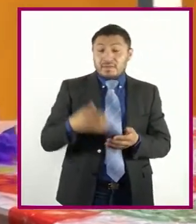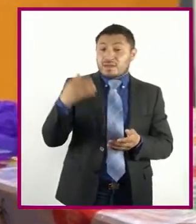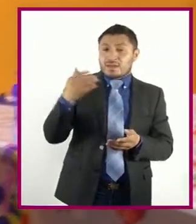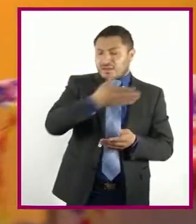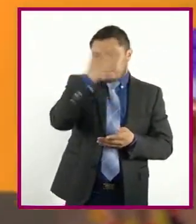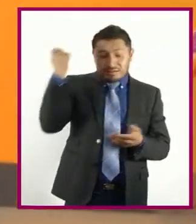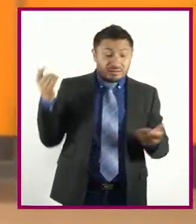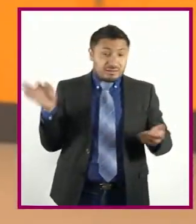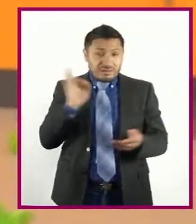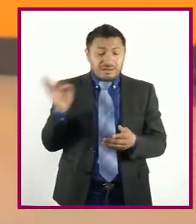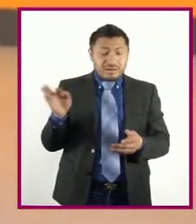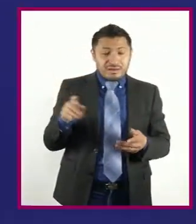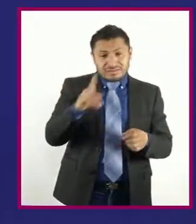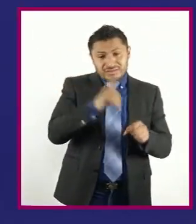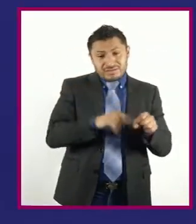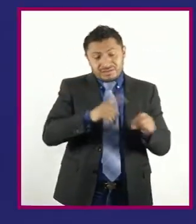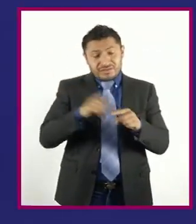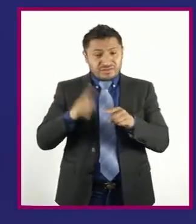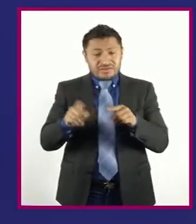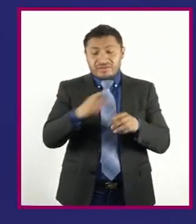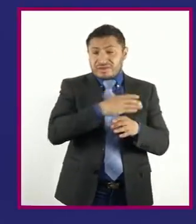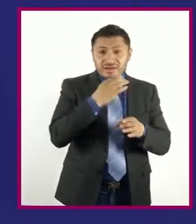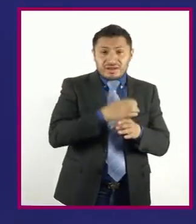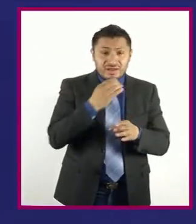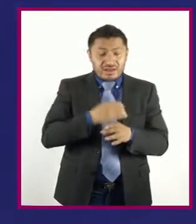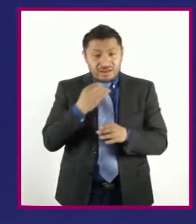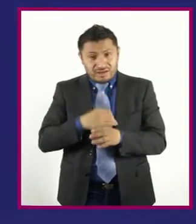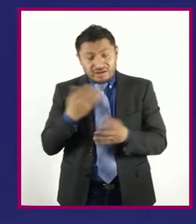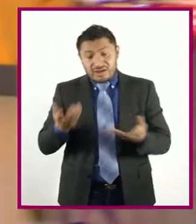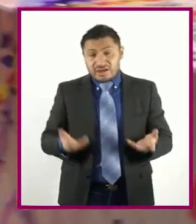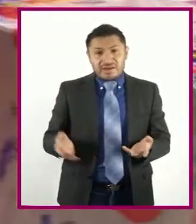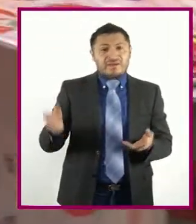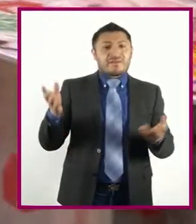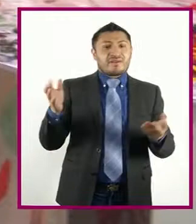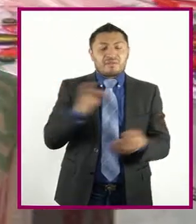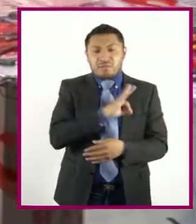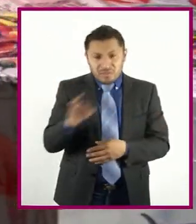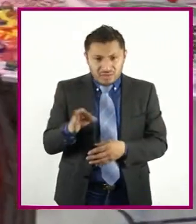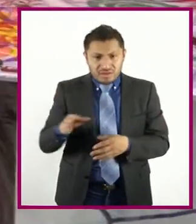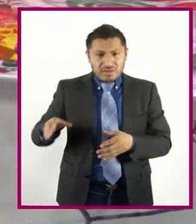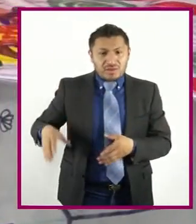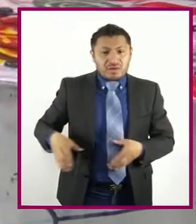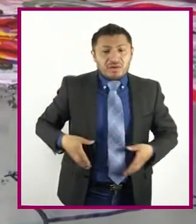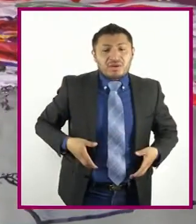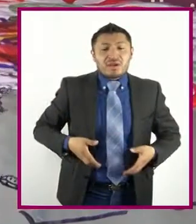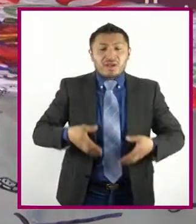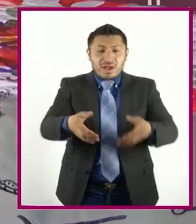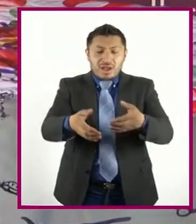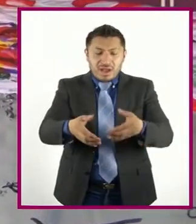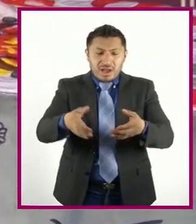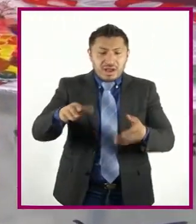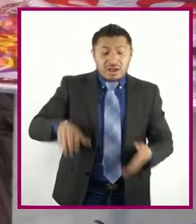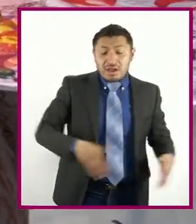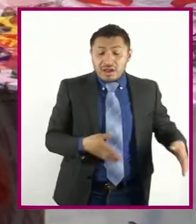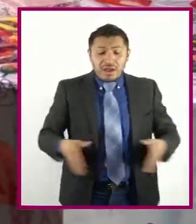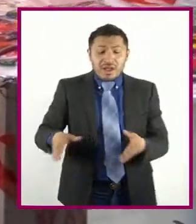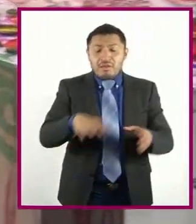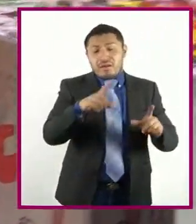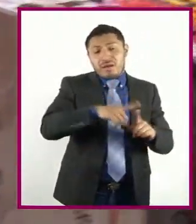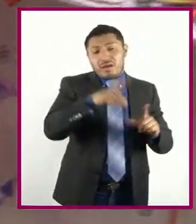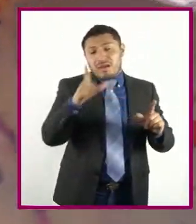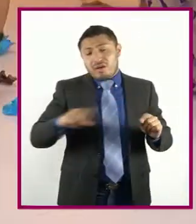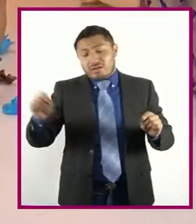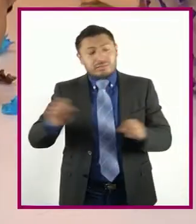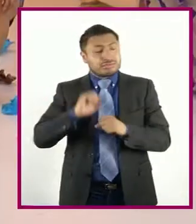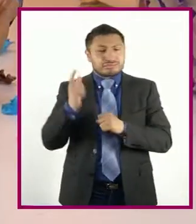Con estos otros Colores café Podemos hacer Un camino Hojas Y con las